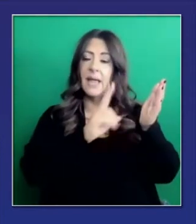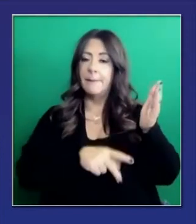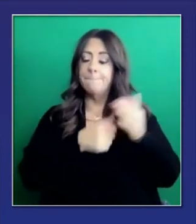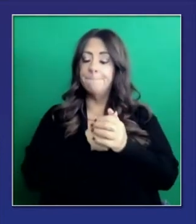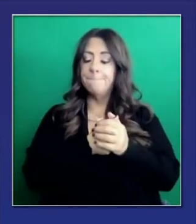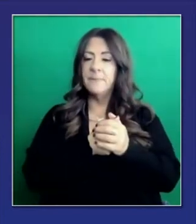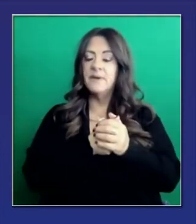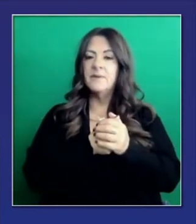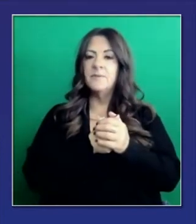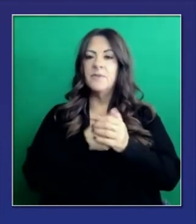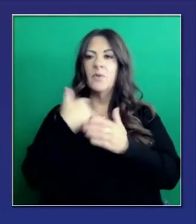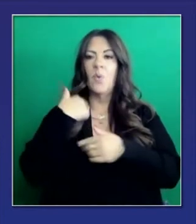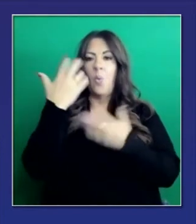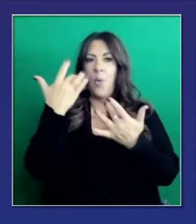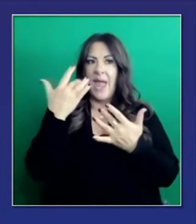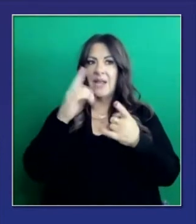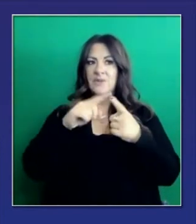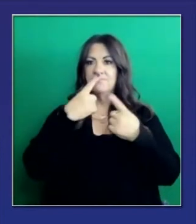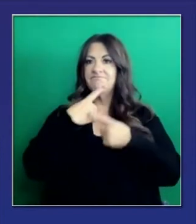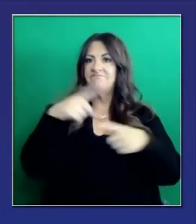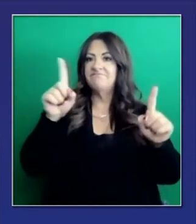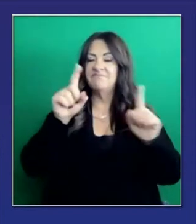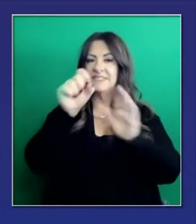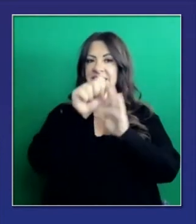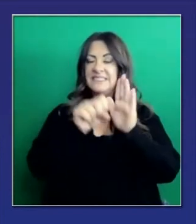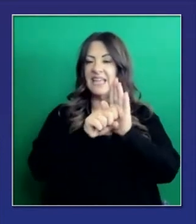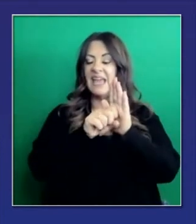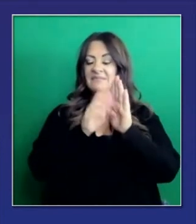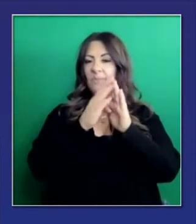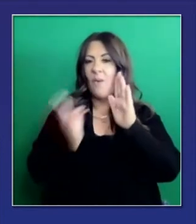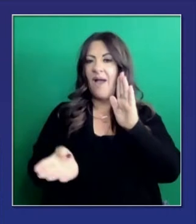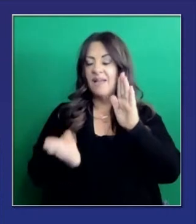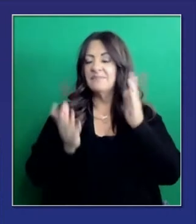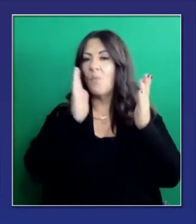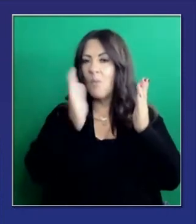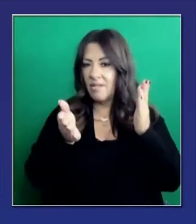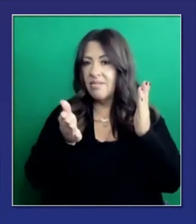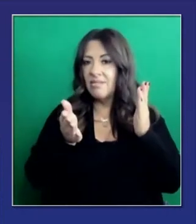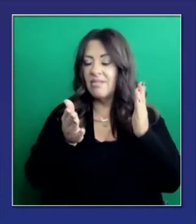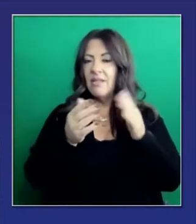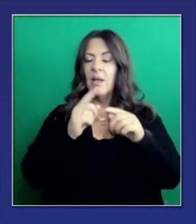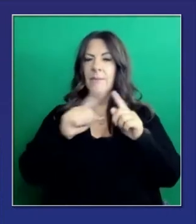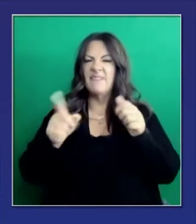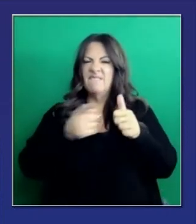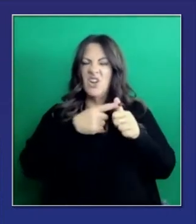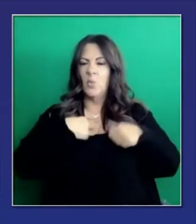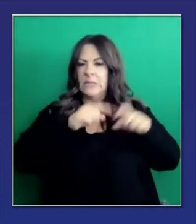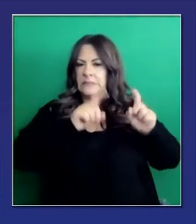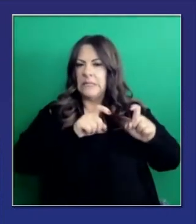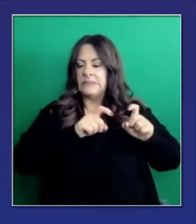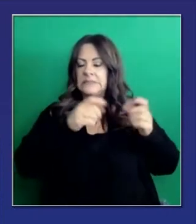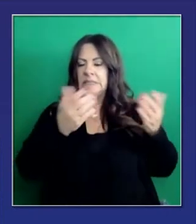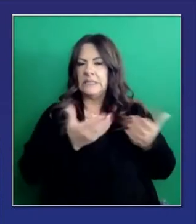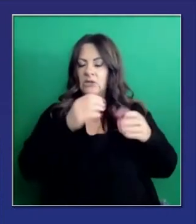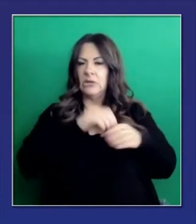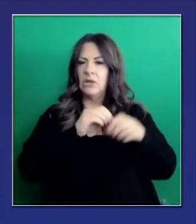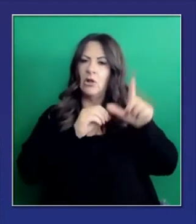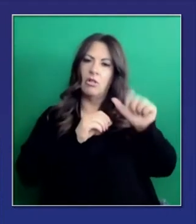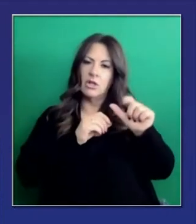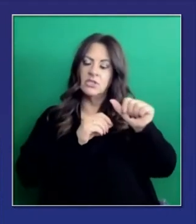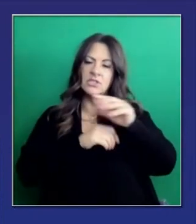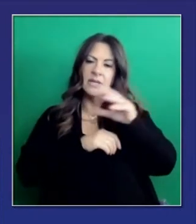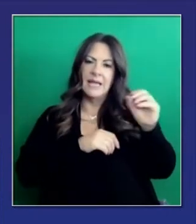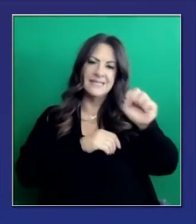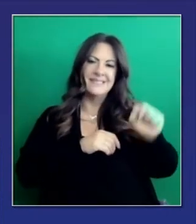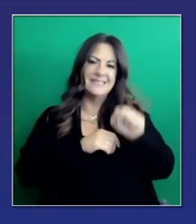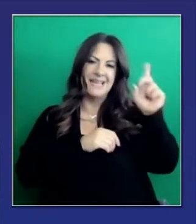vacuna. Esperamos que se lance a nivel del Estado. Hemos escogido Los Ángeles, que no es un condado pequeño, y San Diego, uno de los más grandes también. Así que